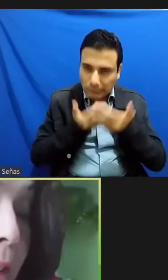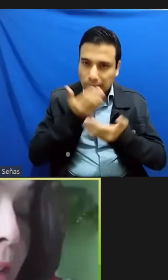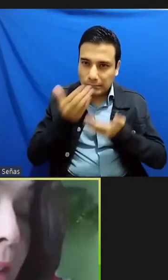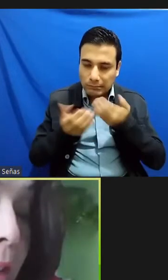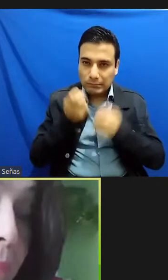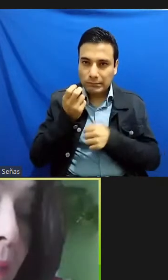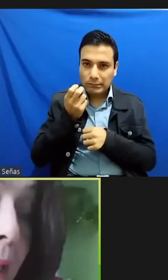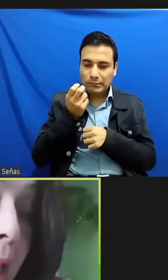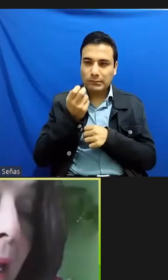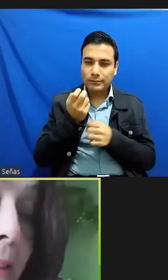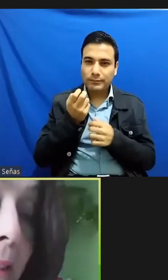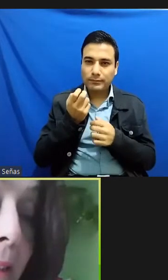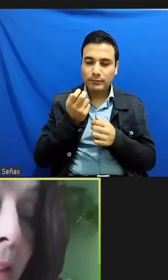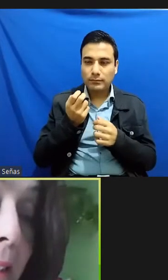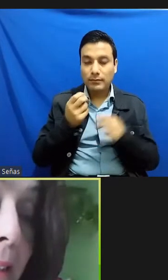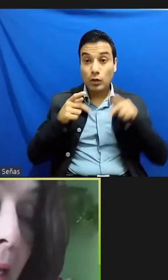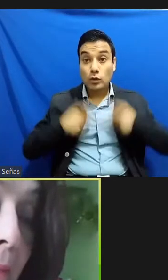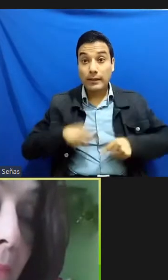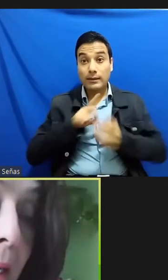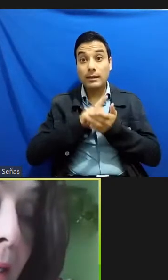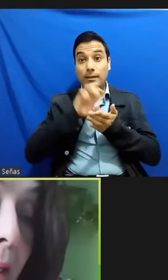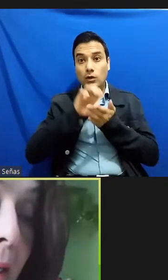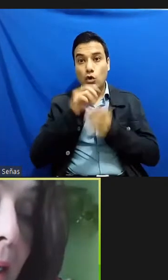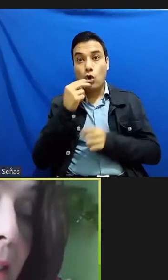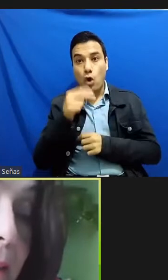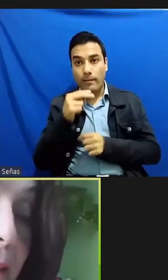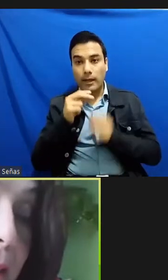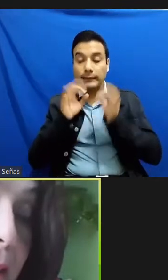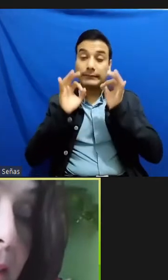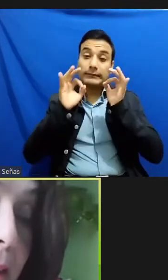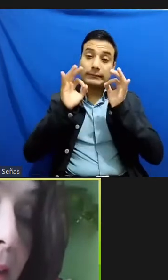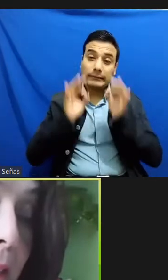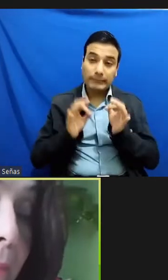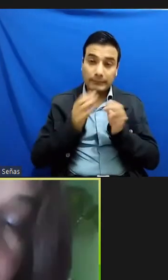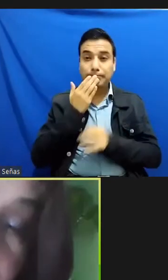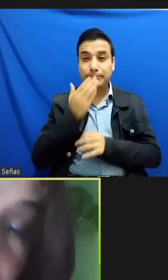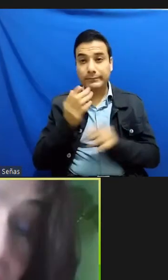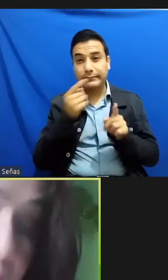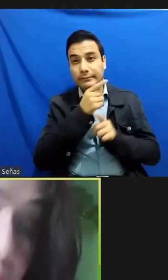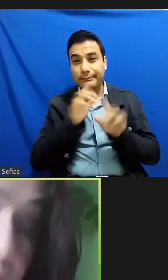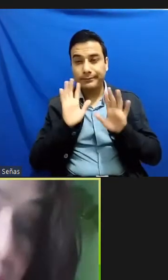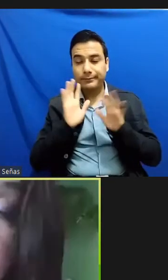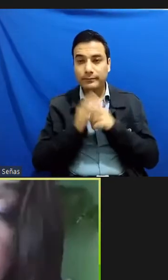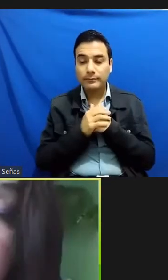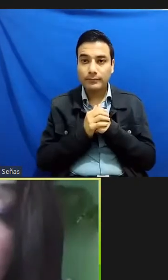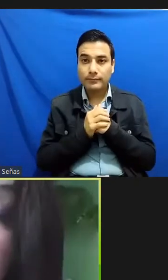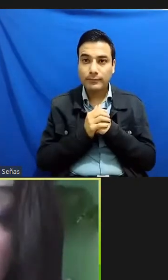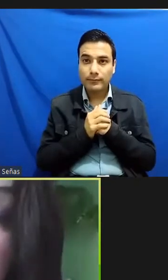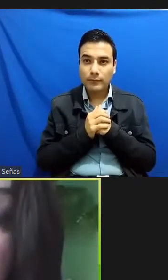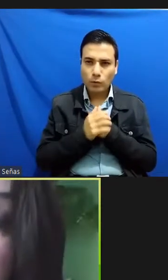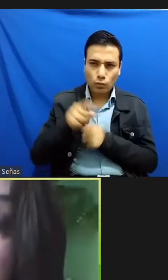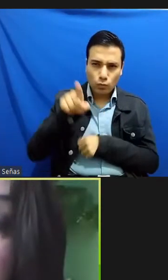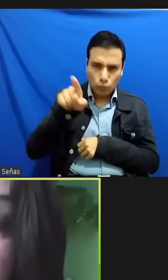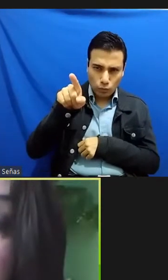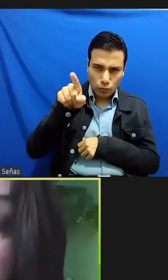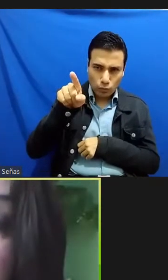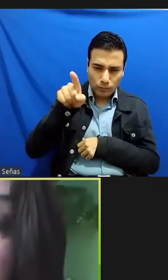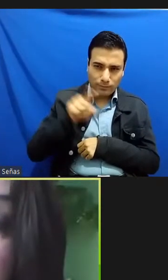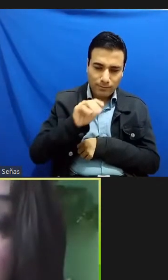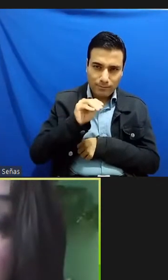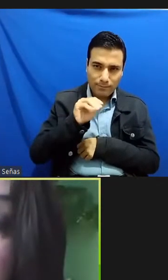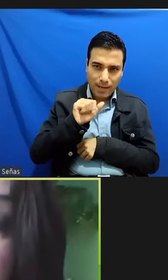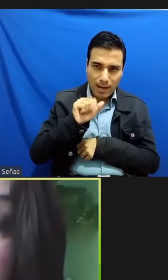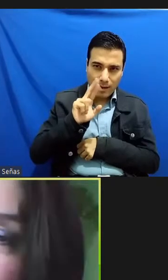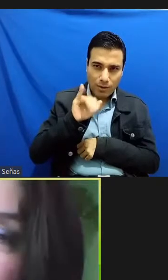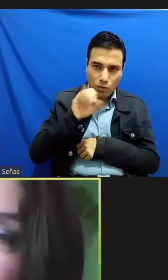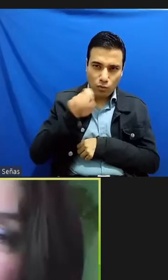discapacidad y dice así se llama así se designa Mario a usted mismo saludos y